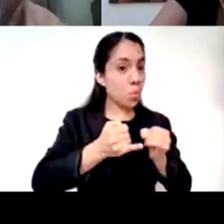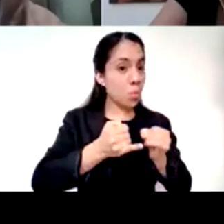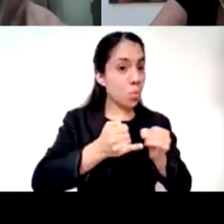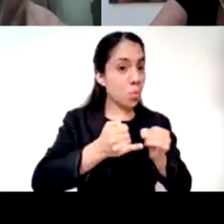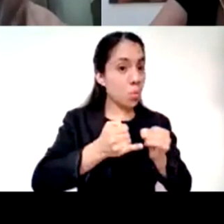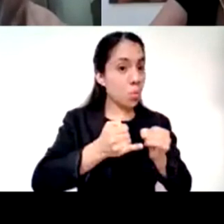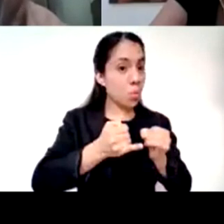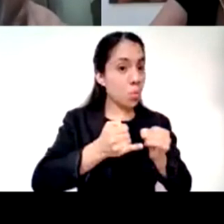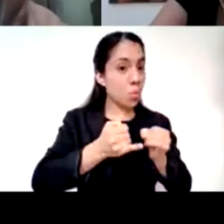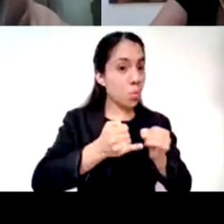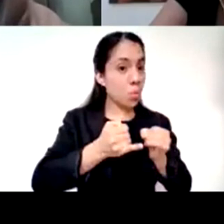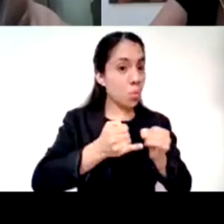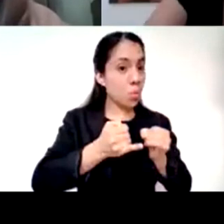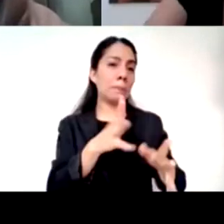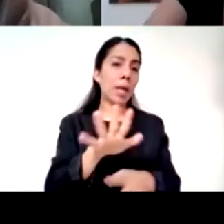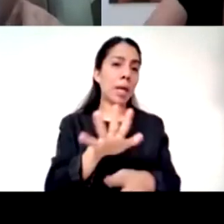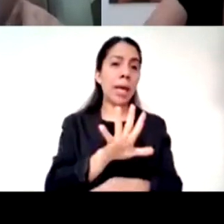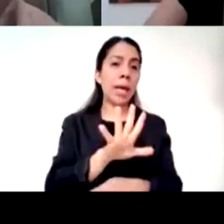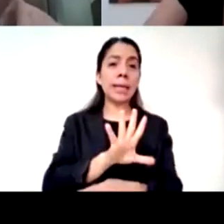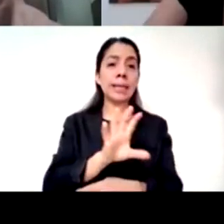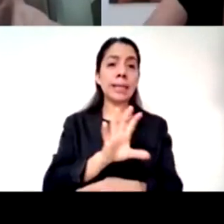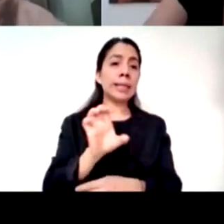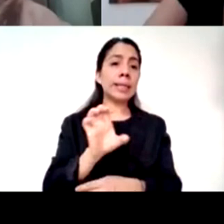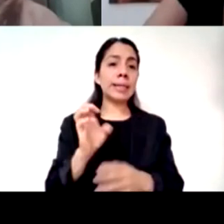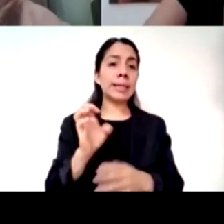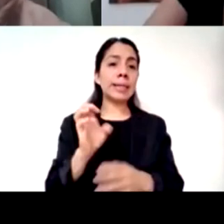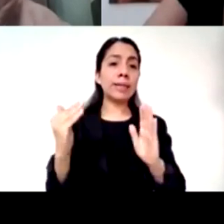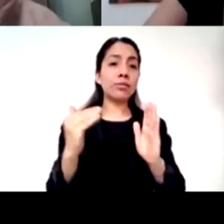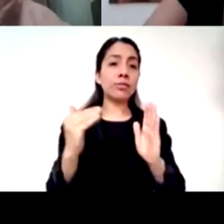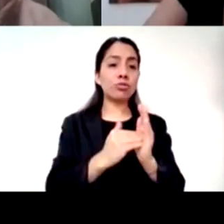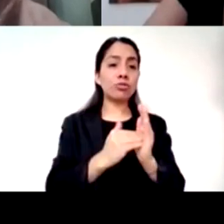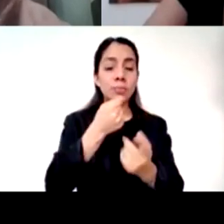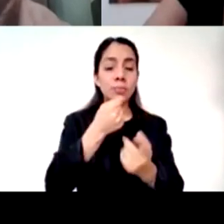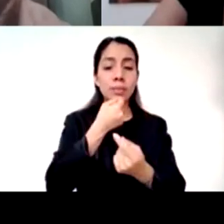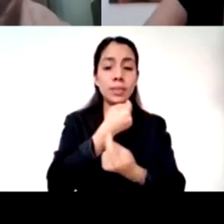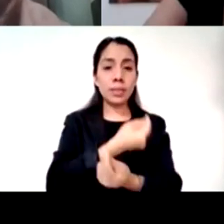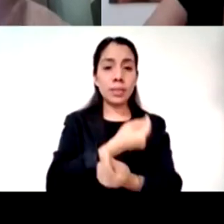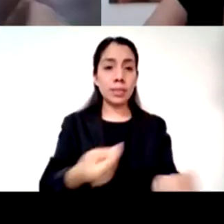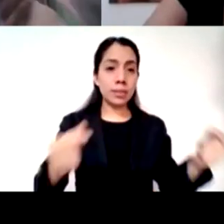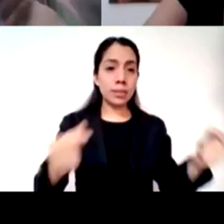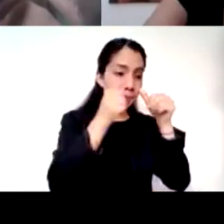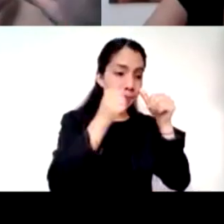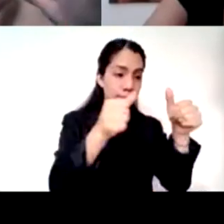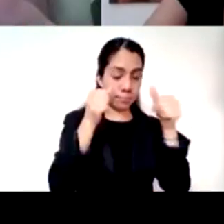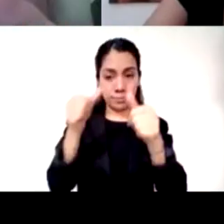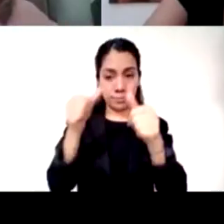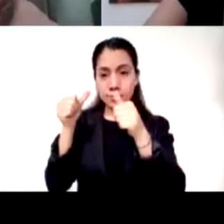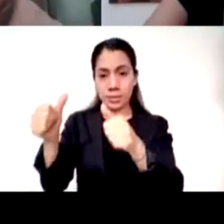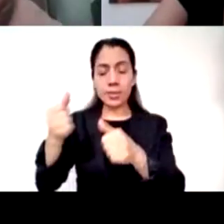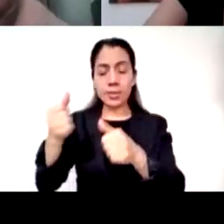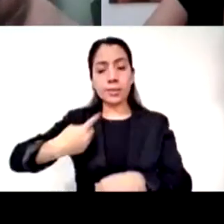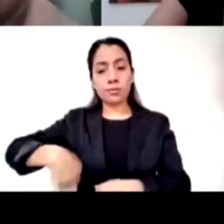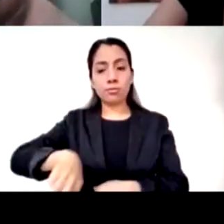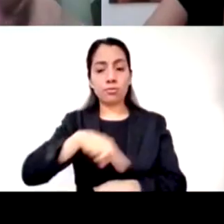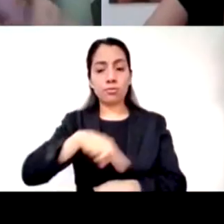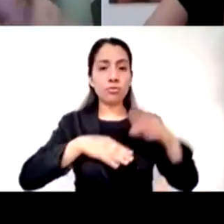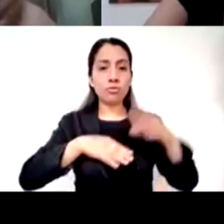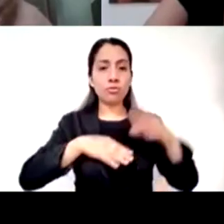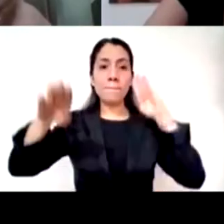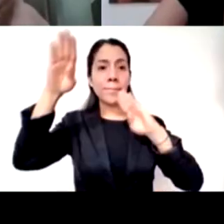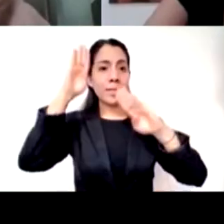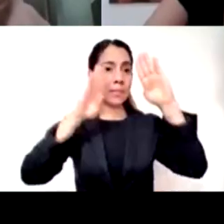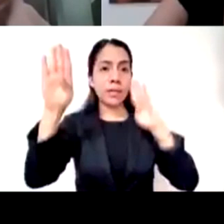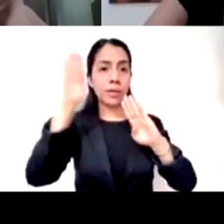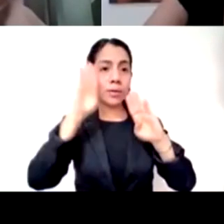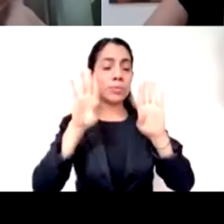500 mil niños directamente y pensábamos en esa situación tan compleja como